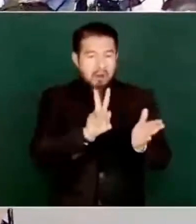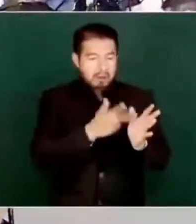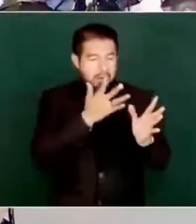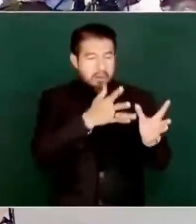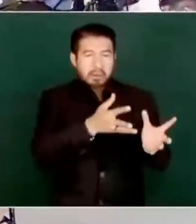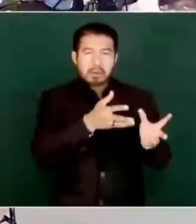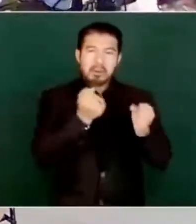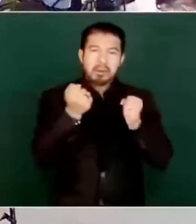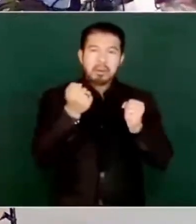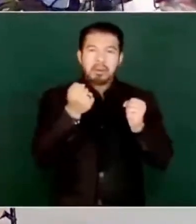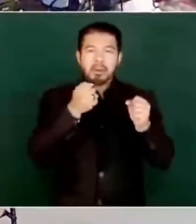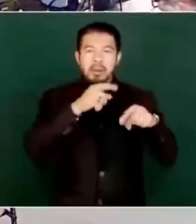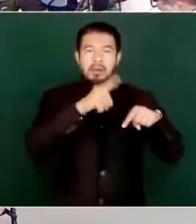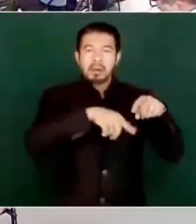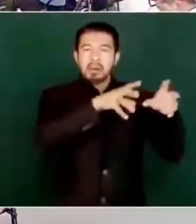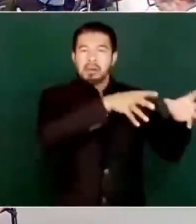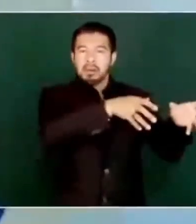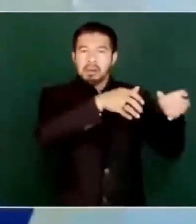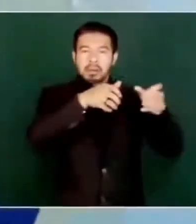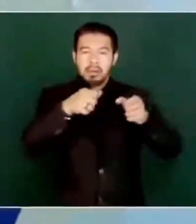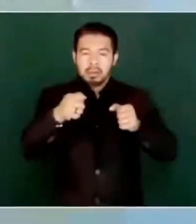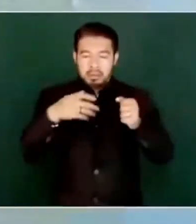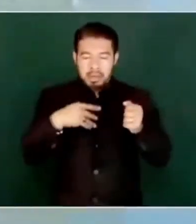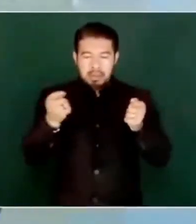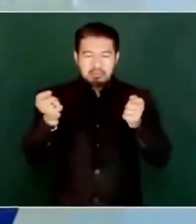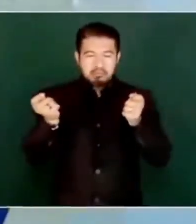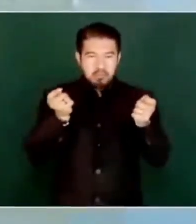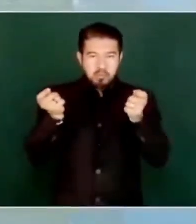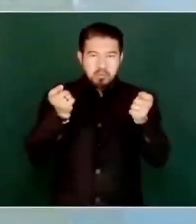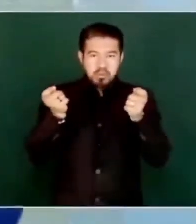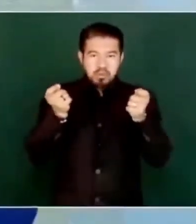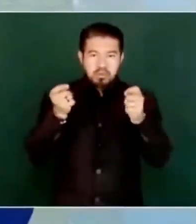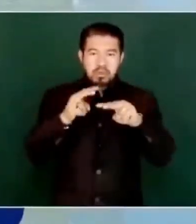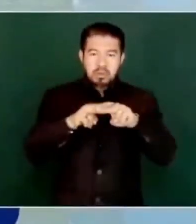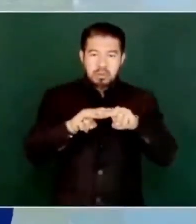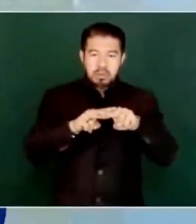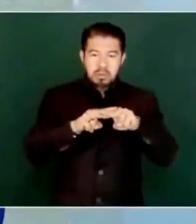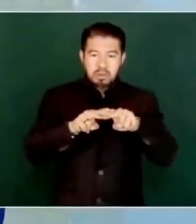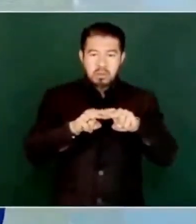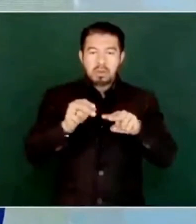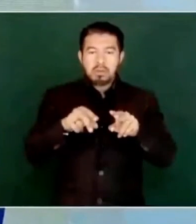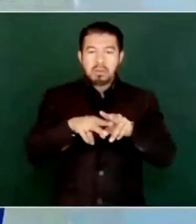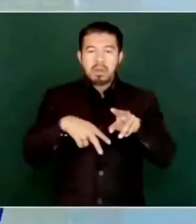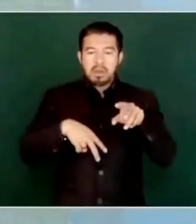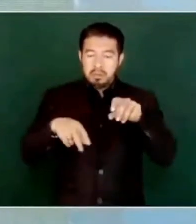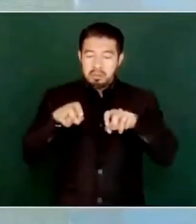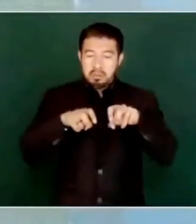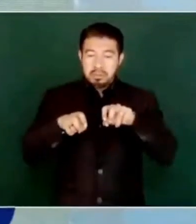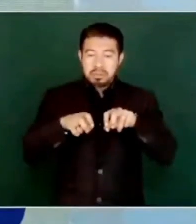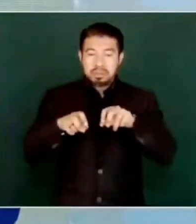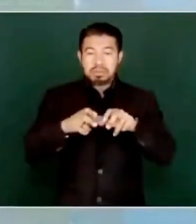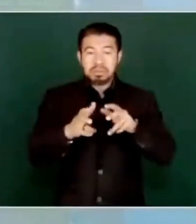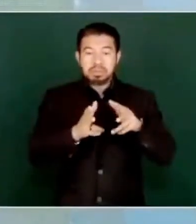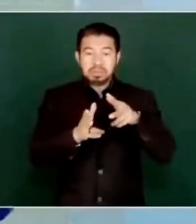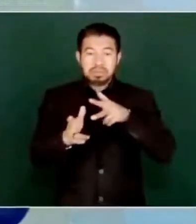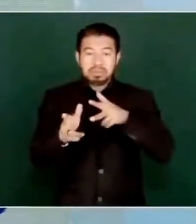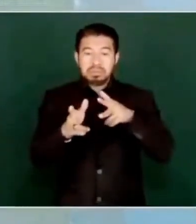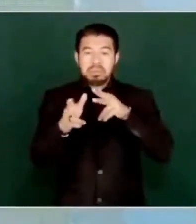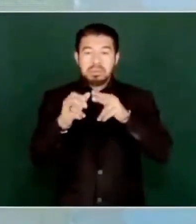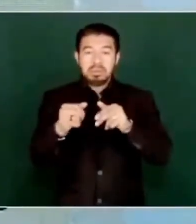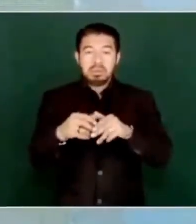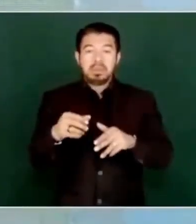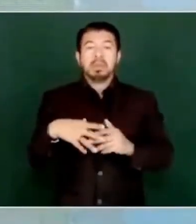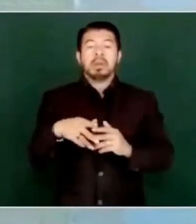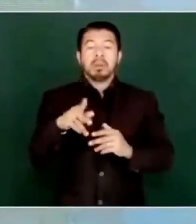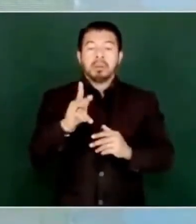esas vías para trenes de pasajeros. De modo que no se